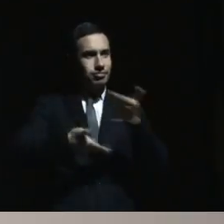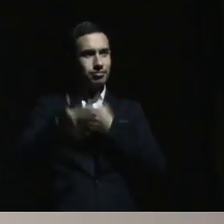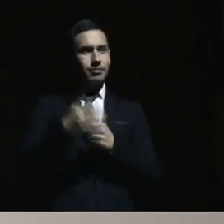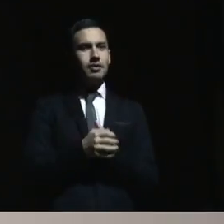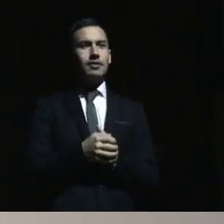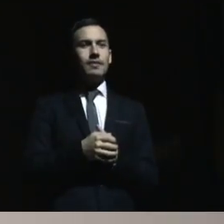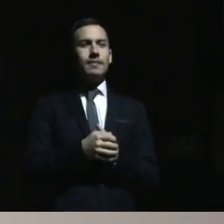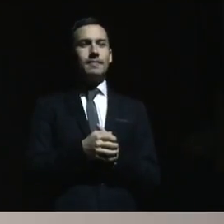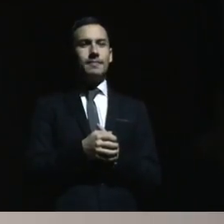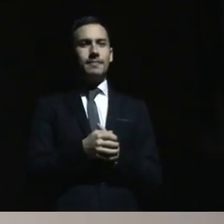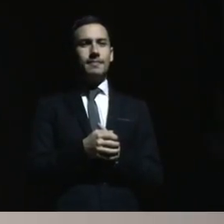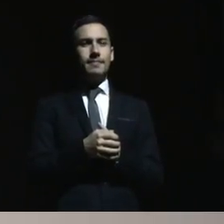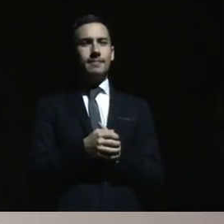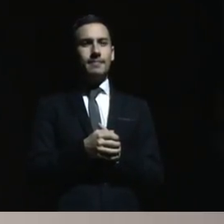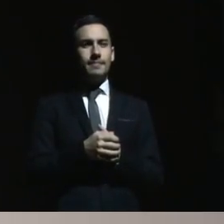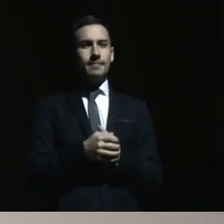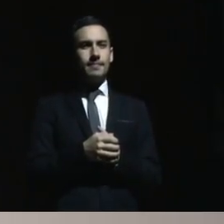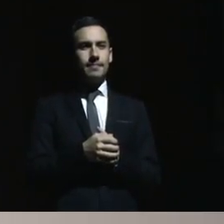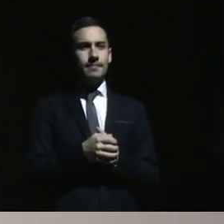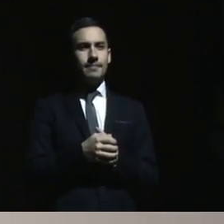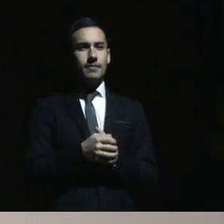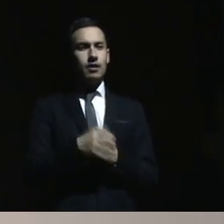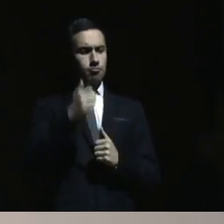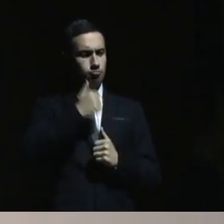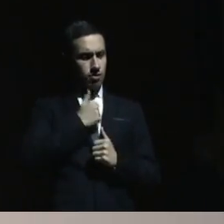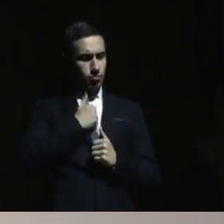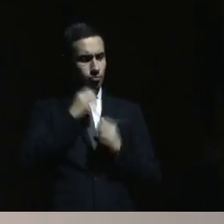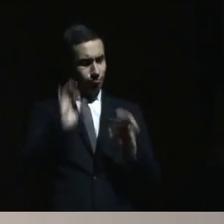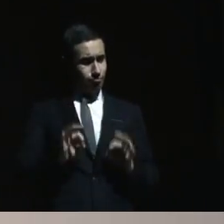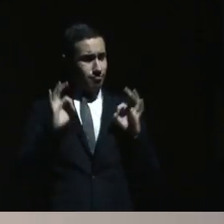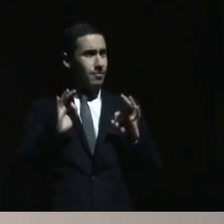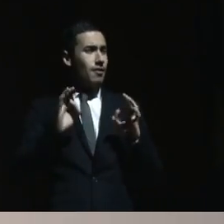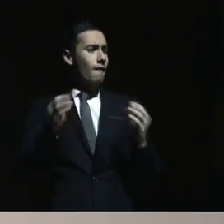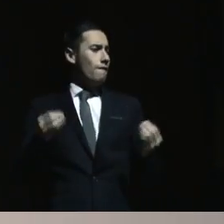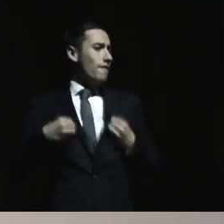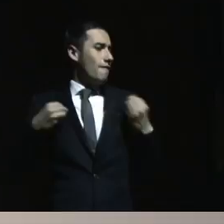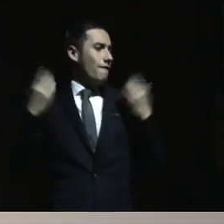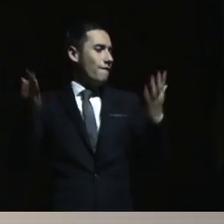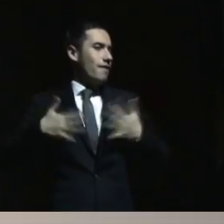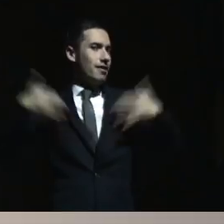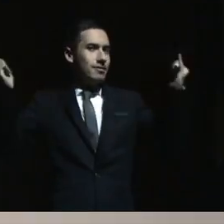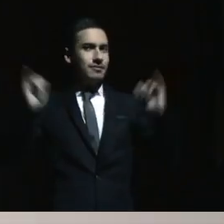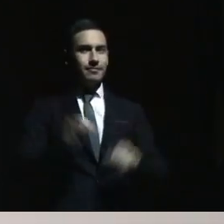y sean valiosos ustedes mismos. Viven felices, por siempre.